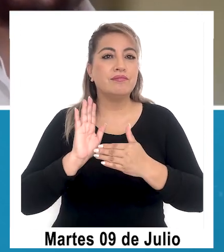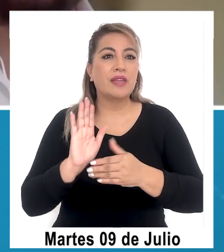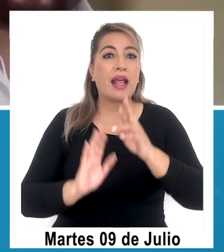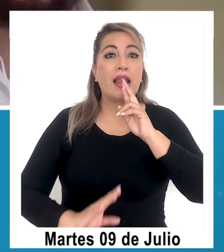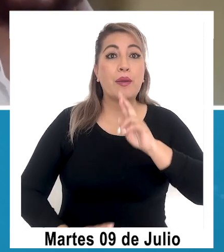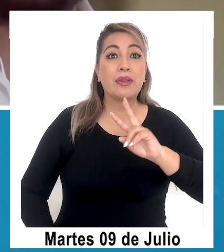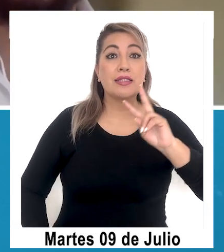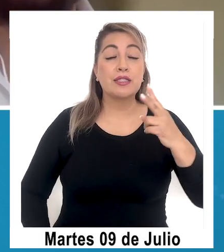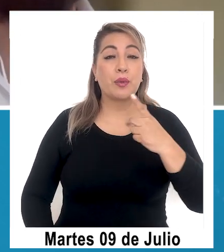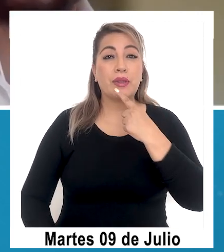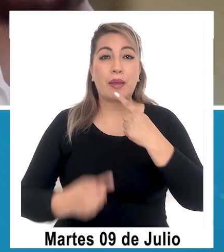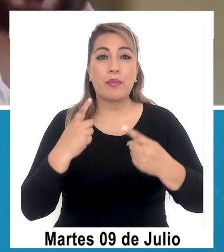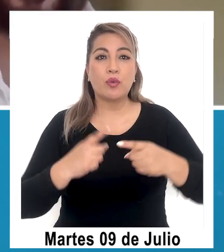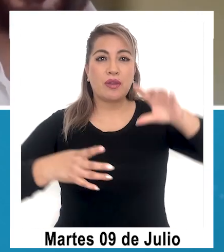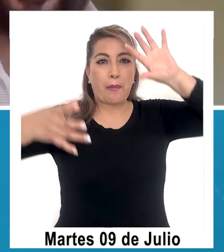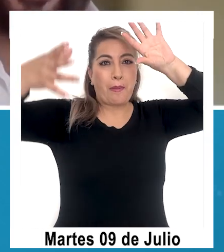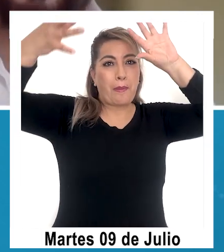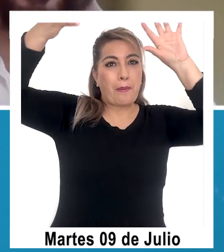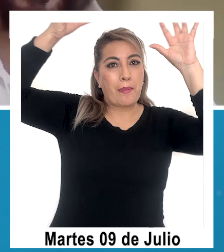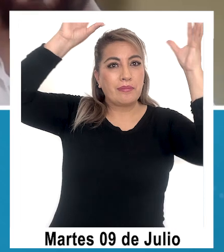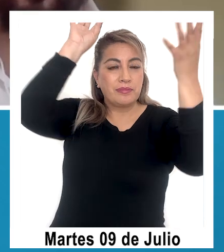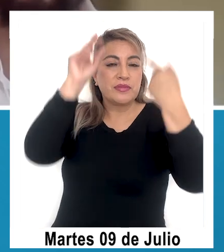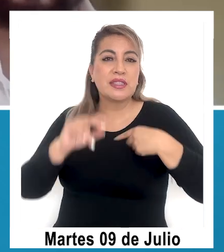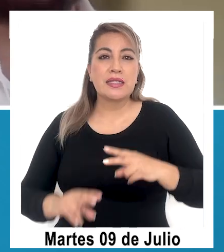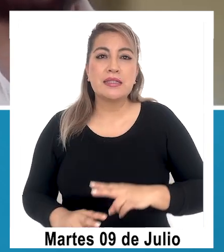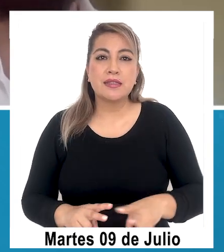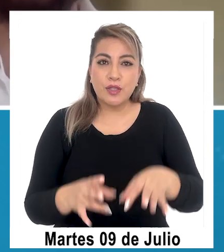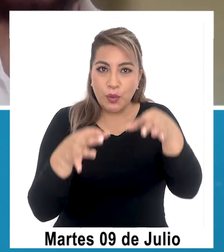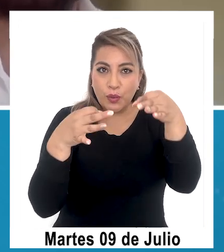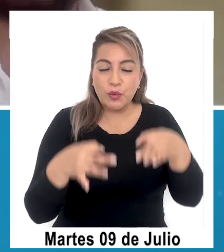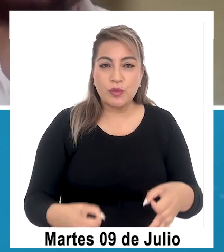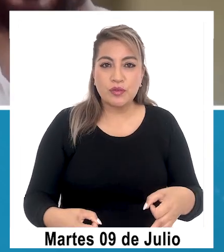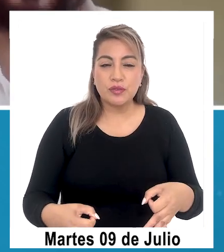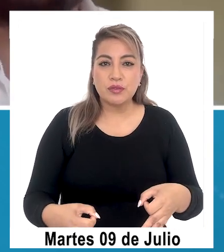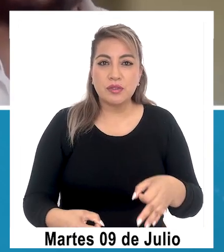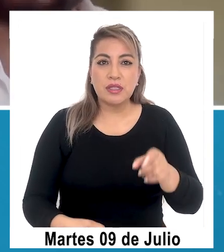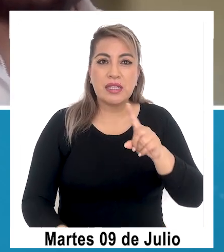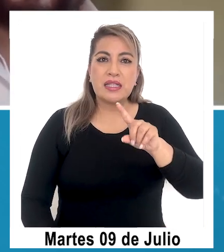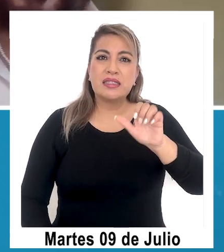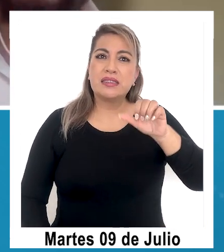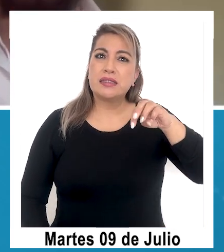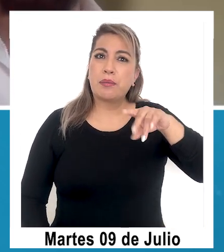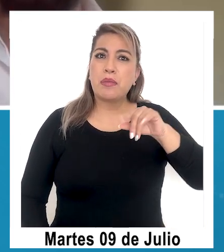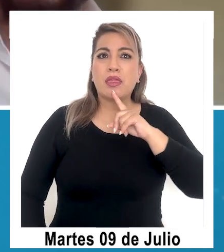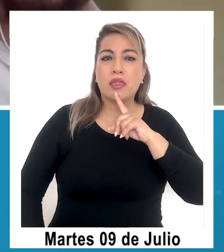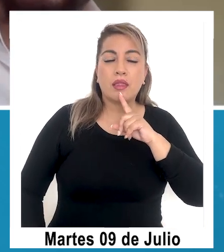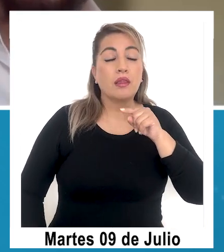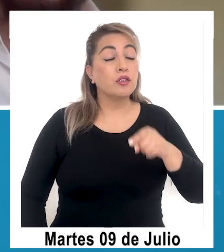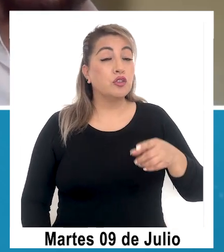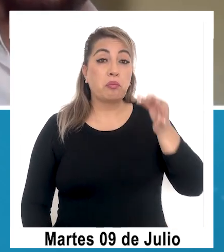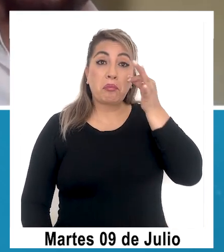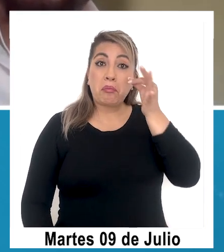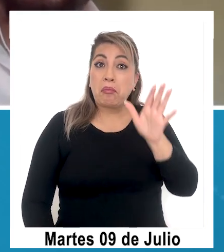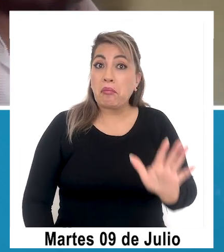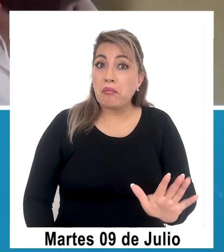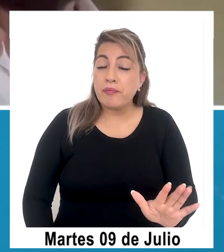resultado de la segunda encuesta de medio ambiente que se realizó justamente por el CEMIT y fíjese que